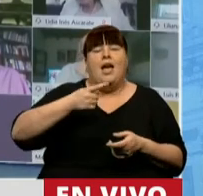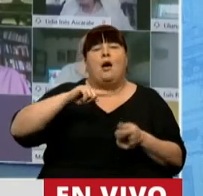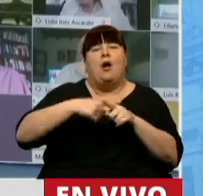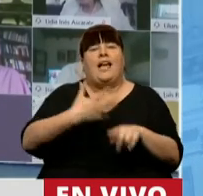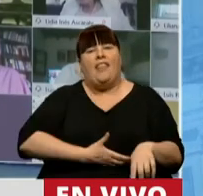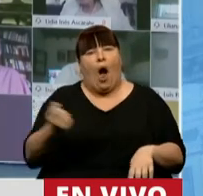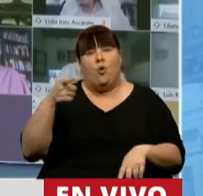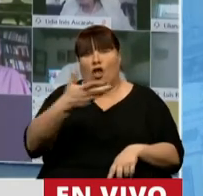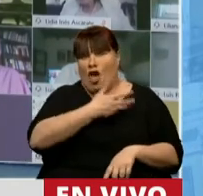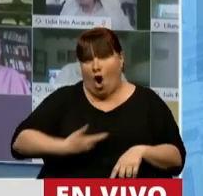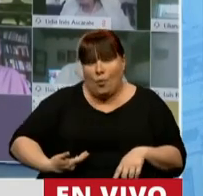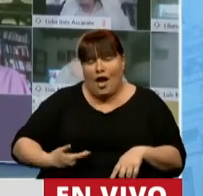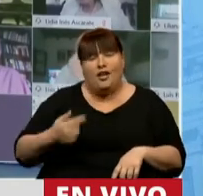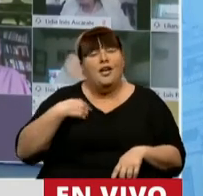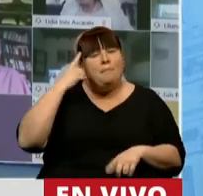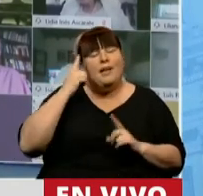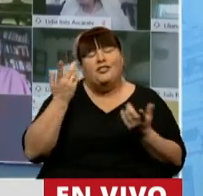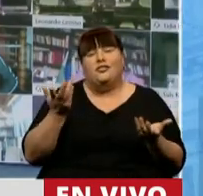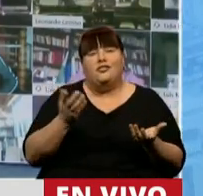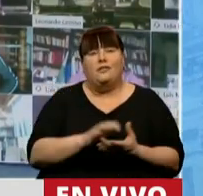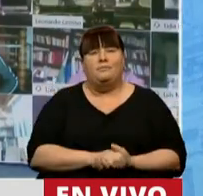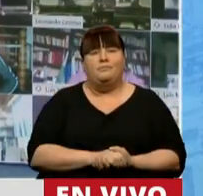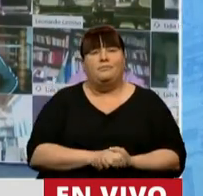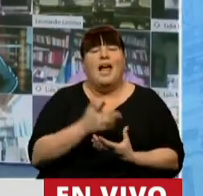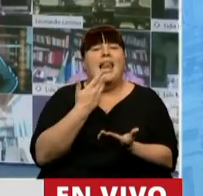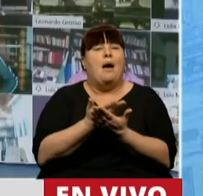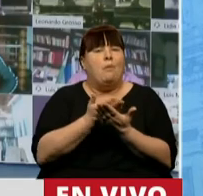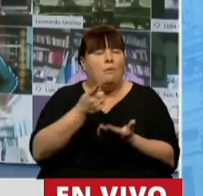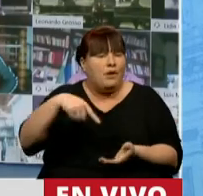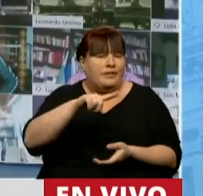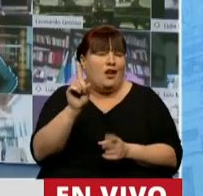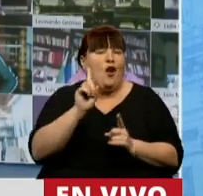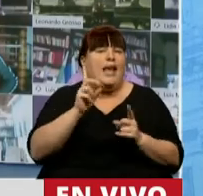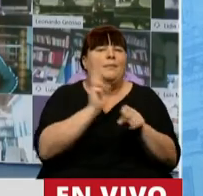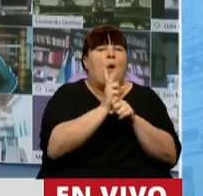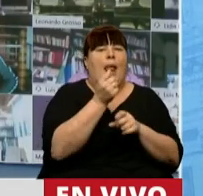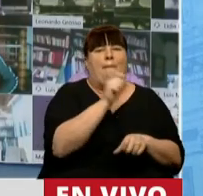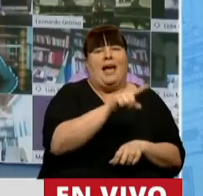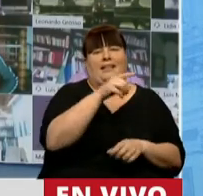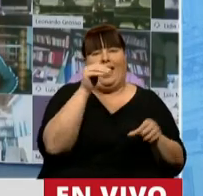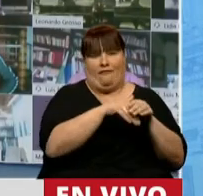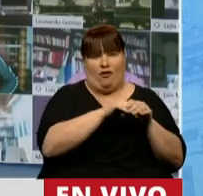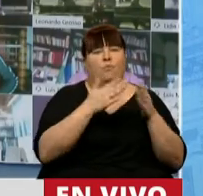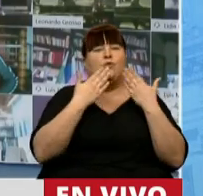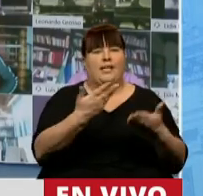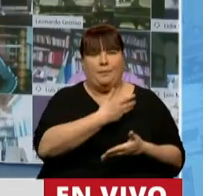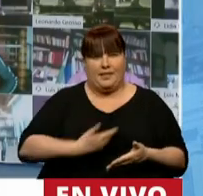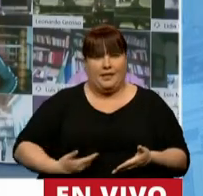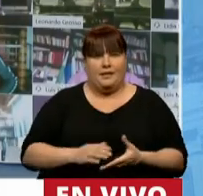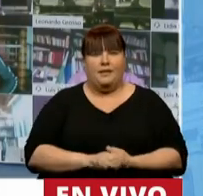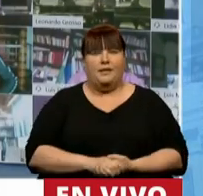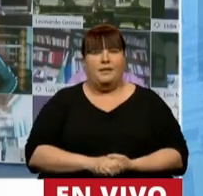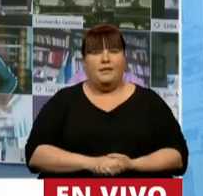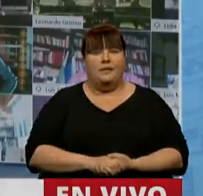ajuste que lleva adelante este Gobierno, creo justamente que el planteo que se hace no es de blindaje de los recursos del fondo. Muchas gracias, señor Presidente.